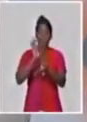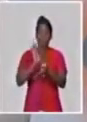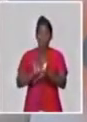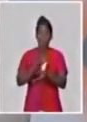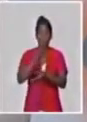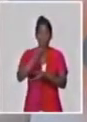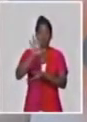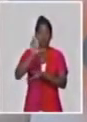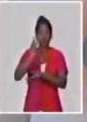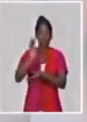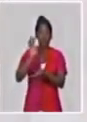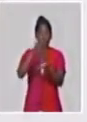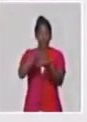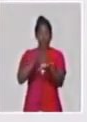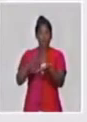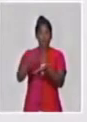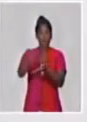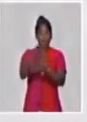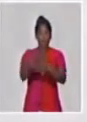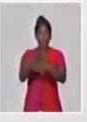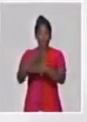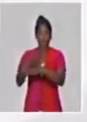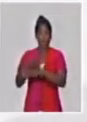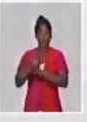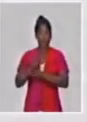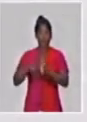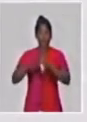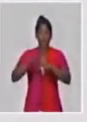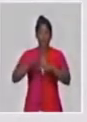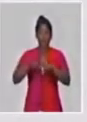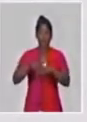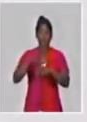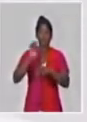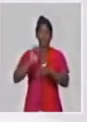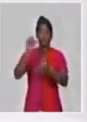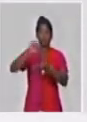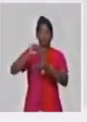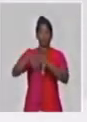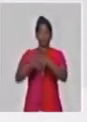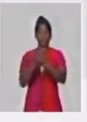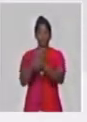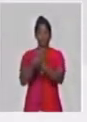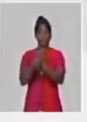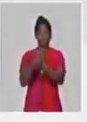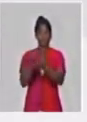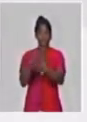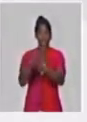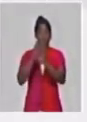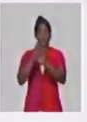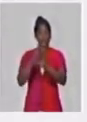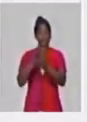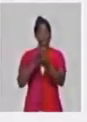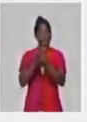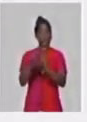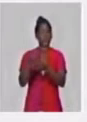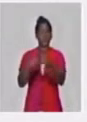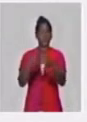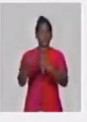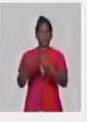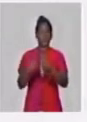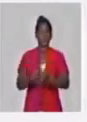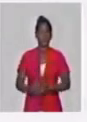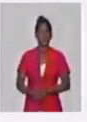tiene establecida La Habana, así como sus puntos de venta. Se mantiene la venta de manera controlada del aseo. En La Habana se sigue